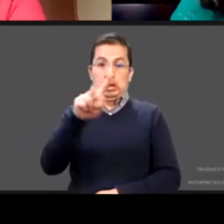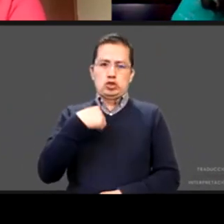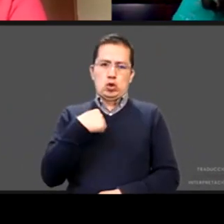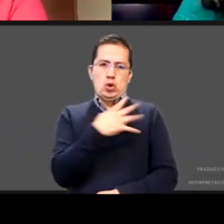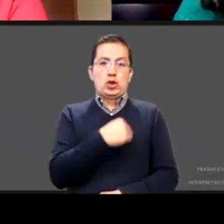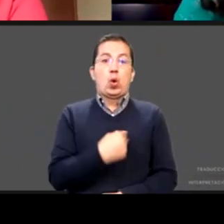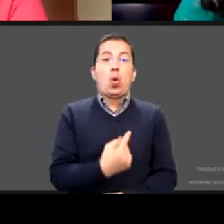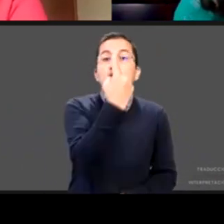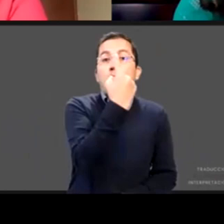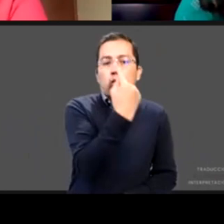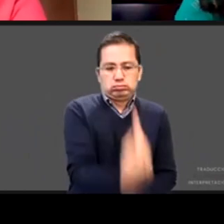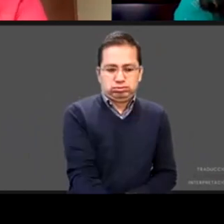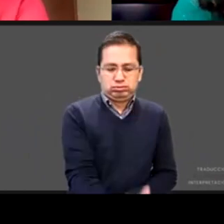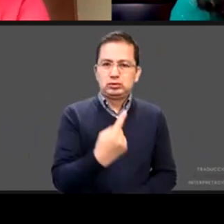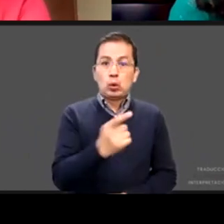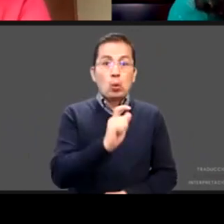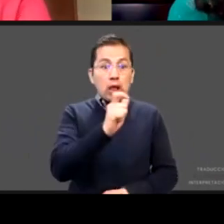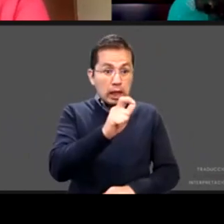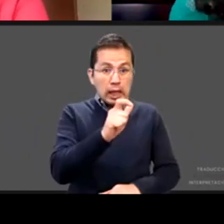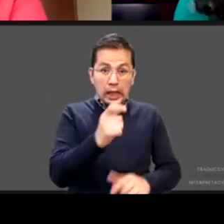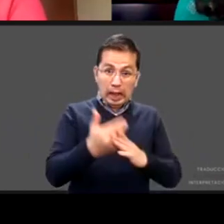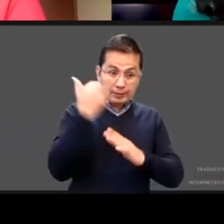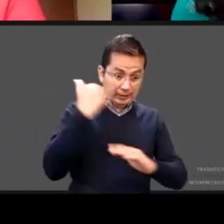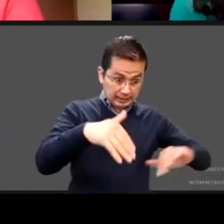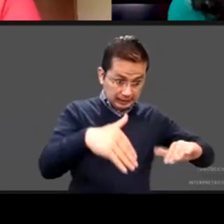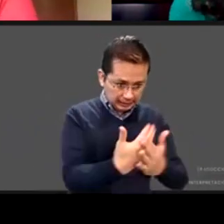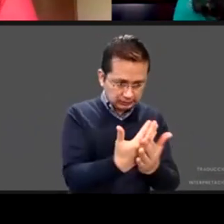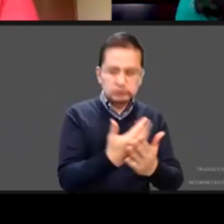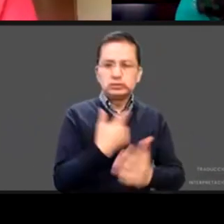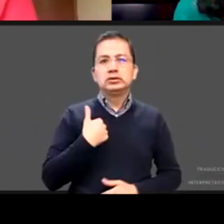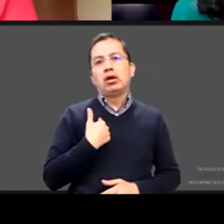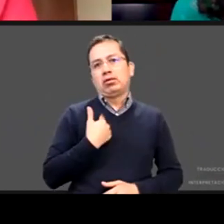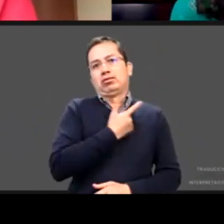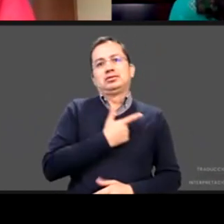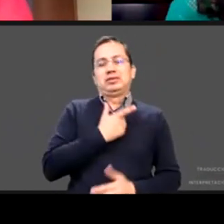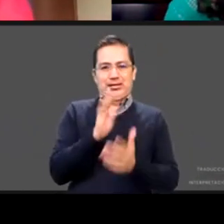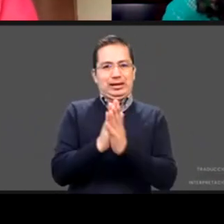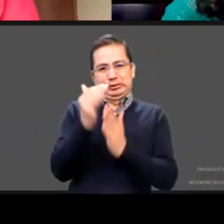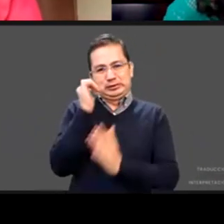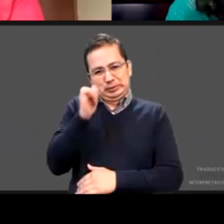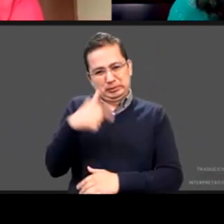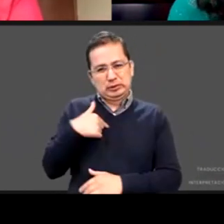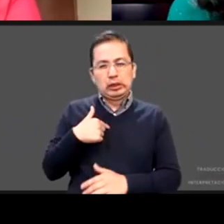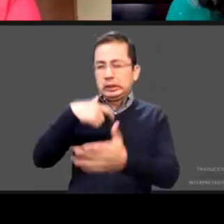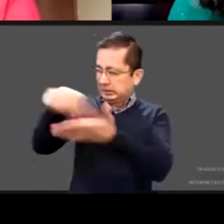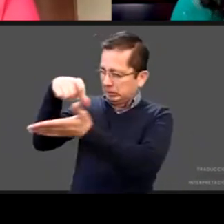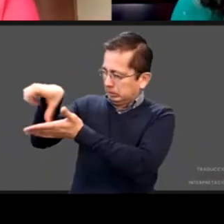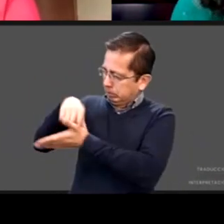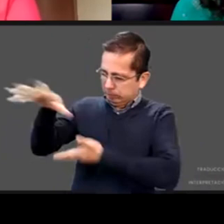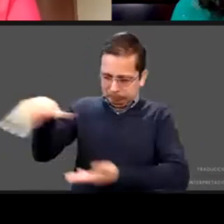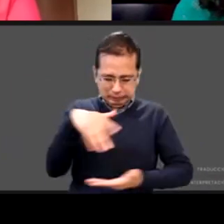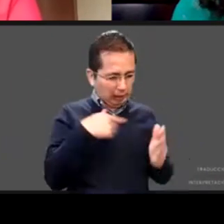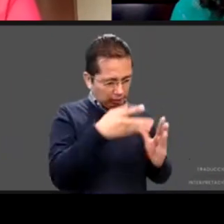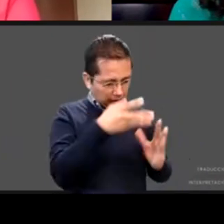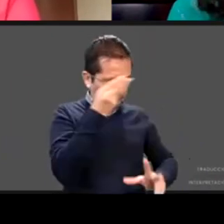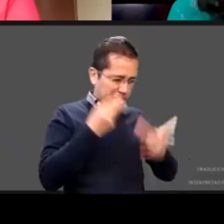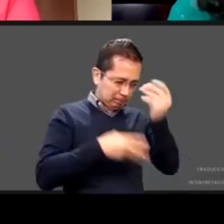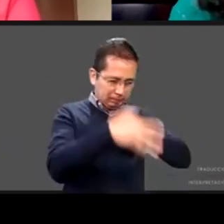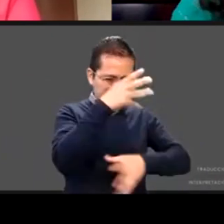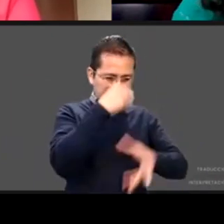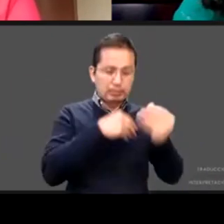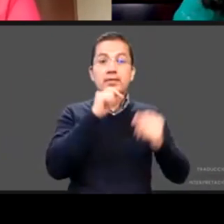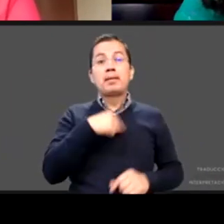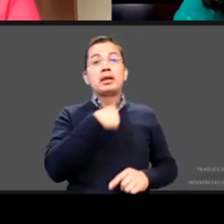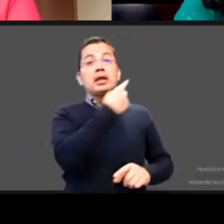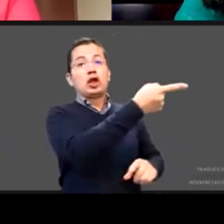libros me hice de libros y aprendí muchas cosas este consultándole a mi pediatra que en ese momento no era